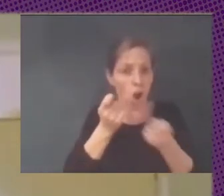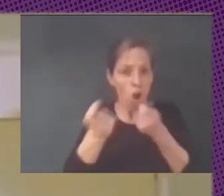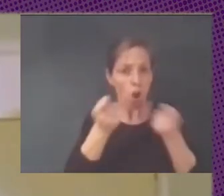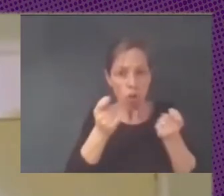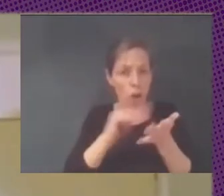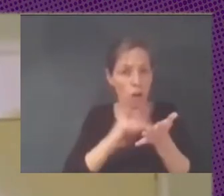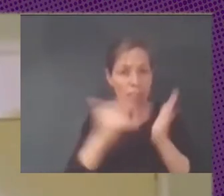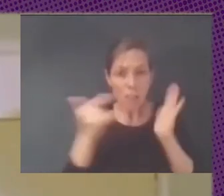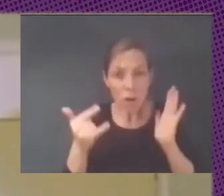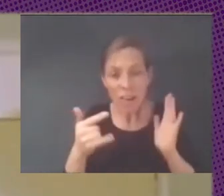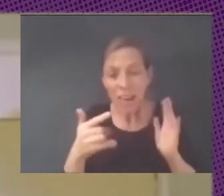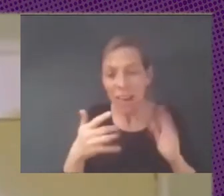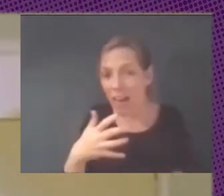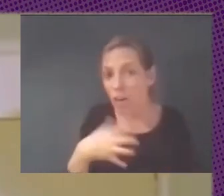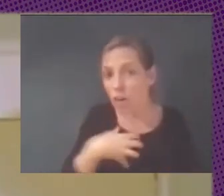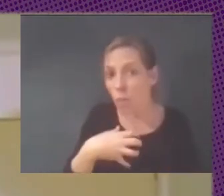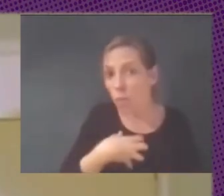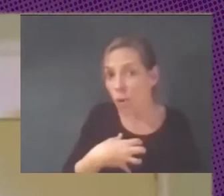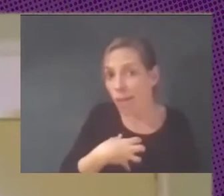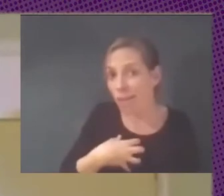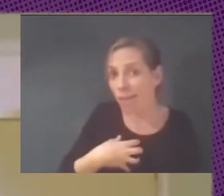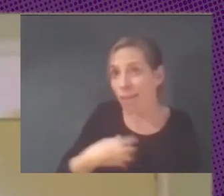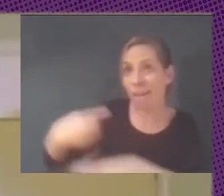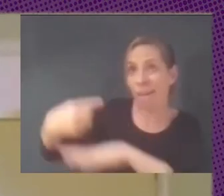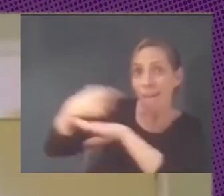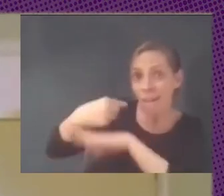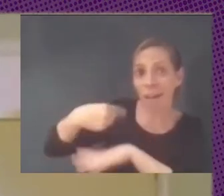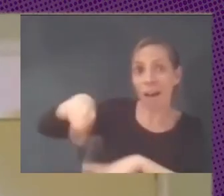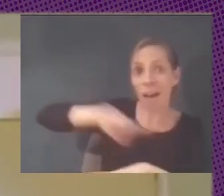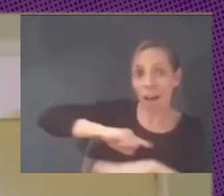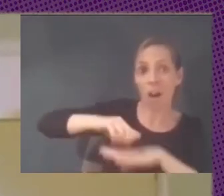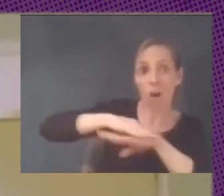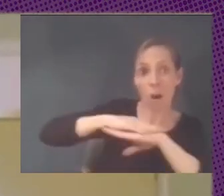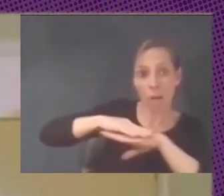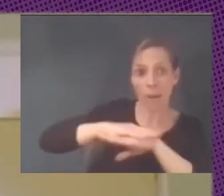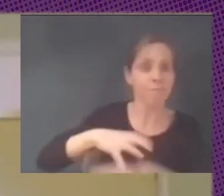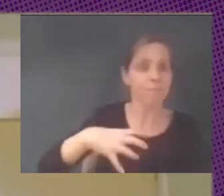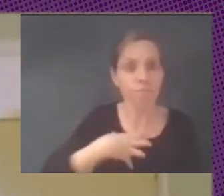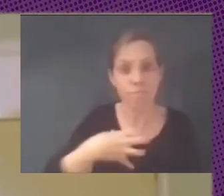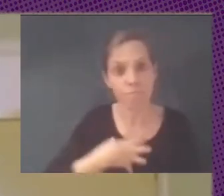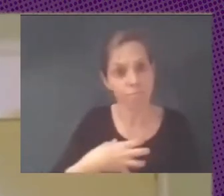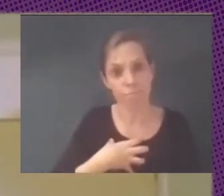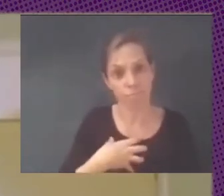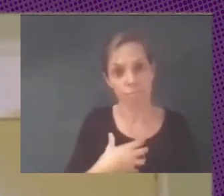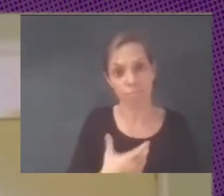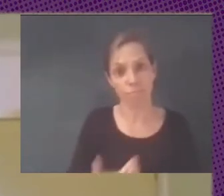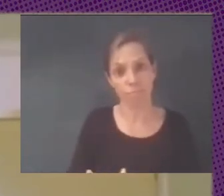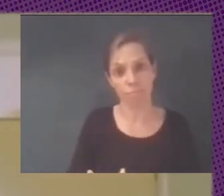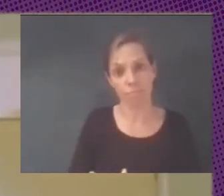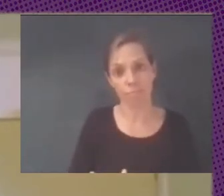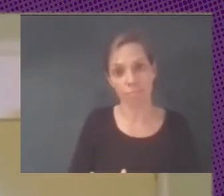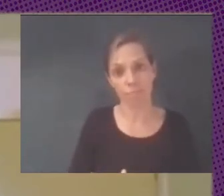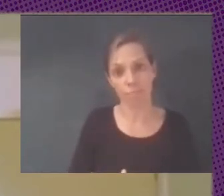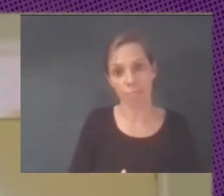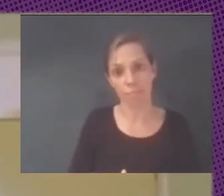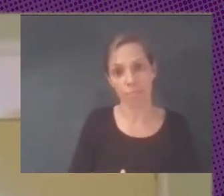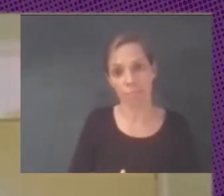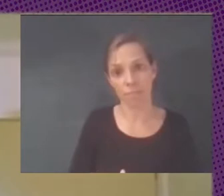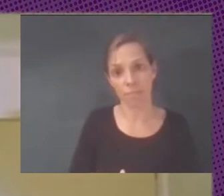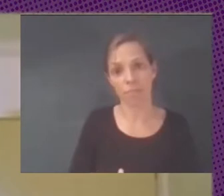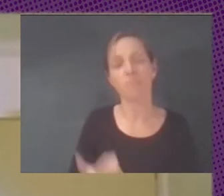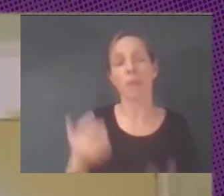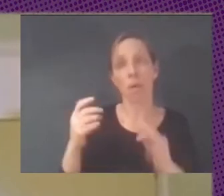de otros tecnología que puede ser de otros pero tenemos que tener